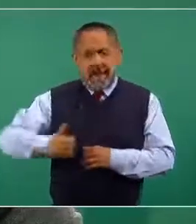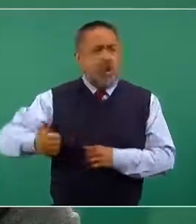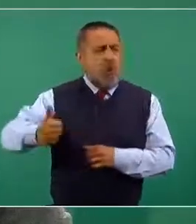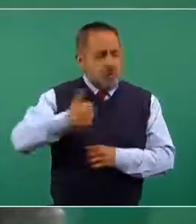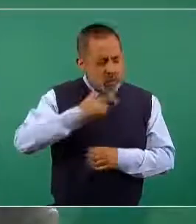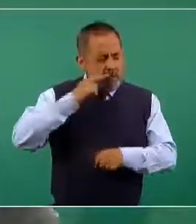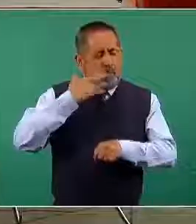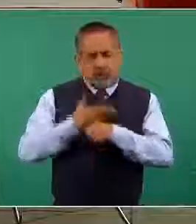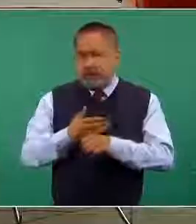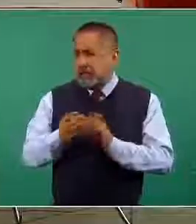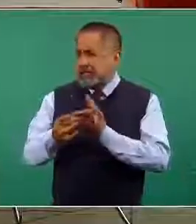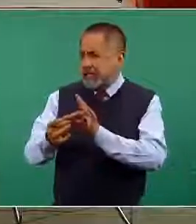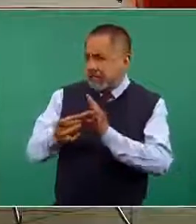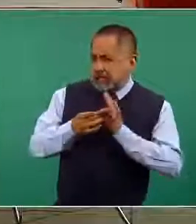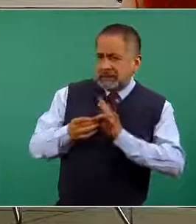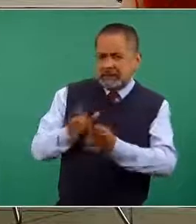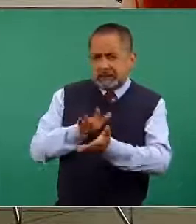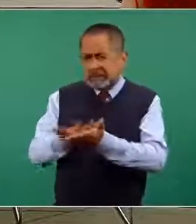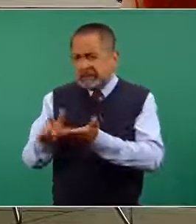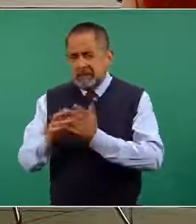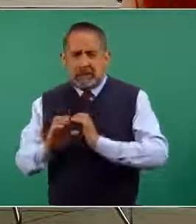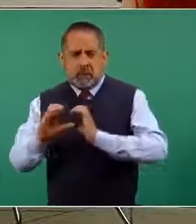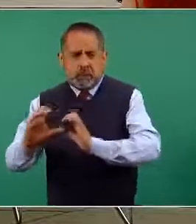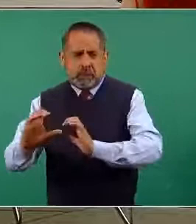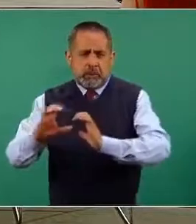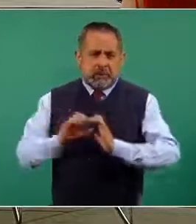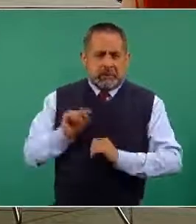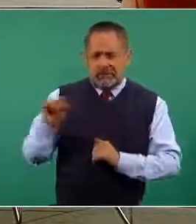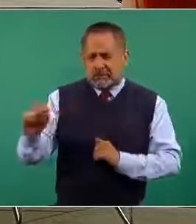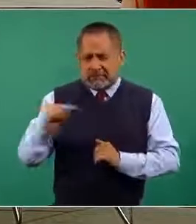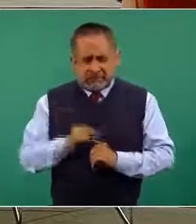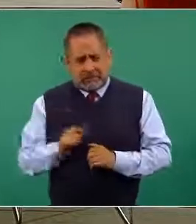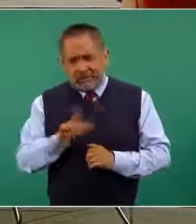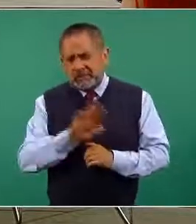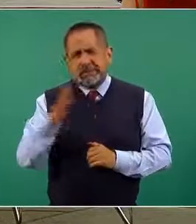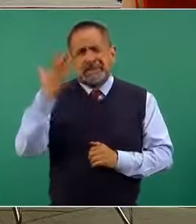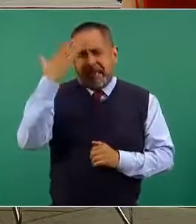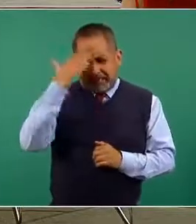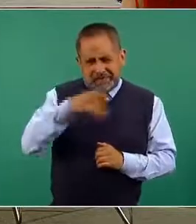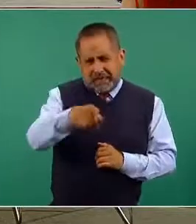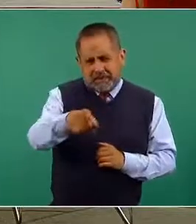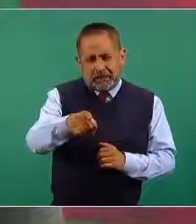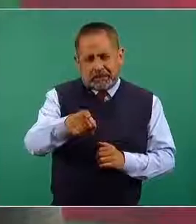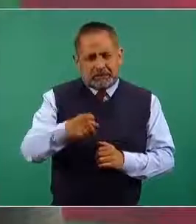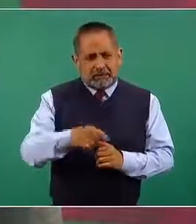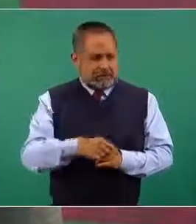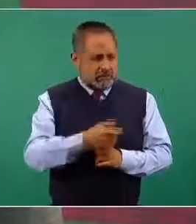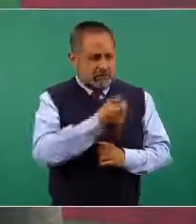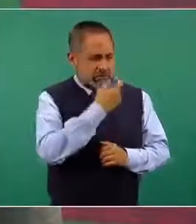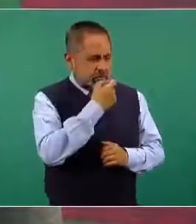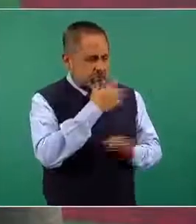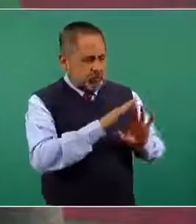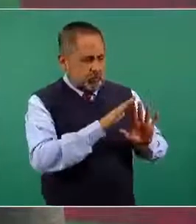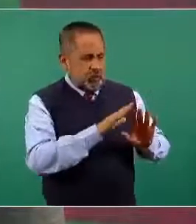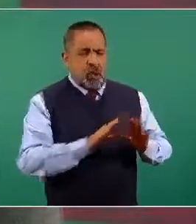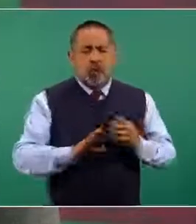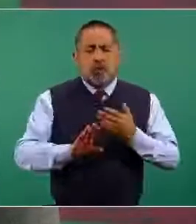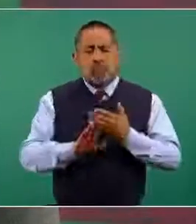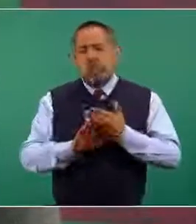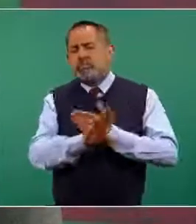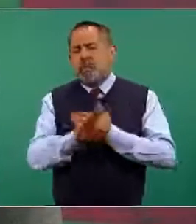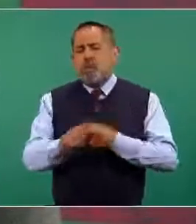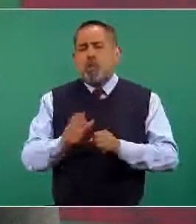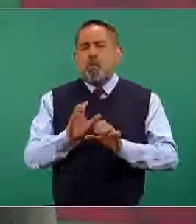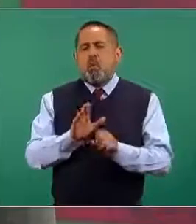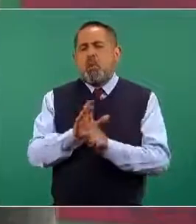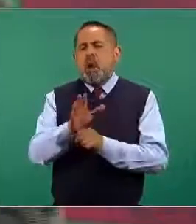el cuidado de nuestra salud. Ya sabemos cuáles son los medios no farmacológicos para cuidarnos de